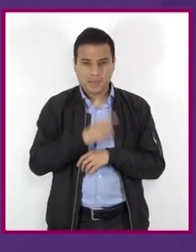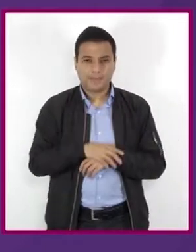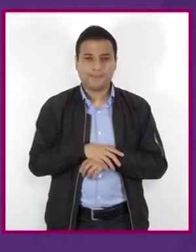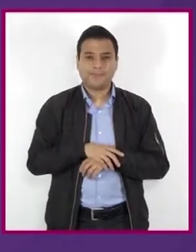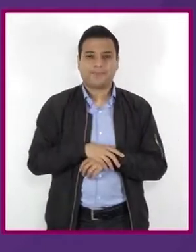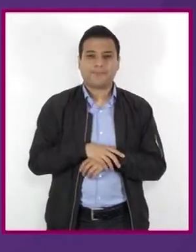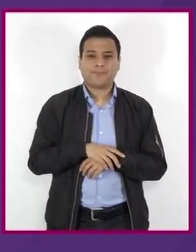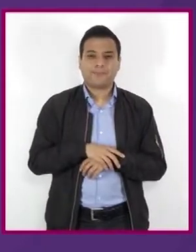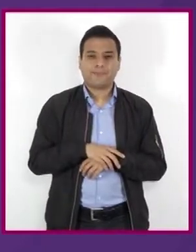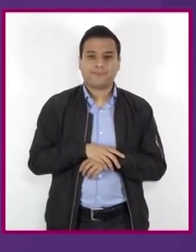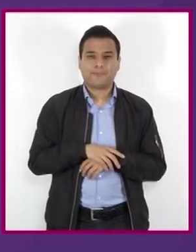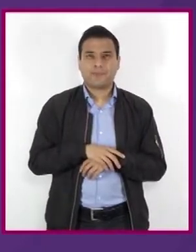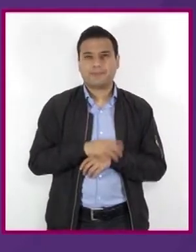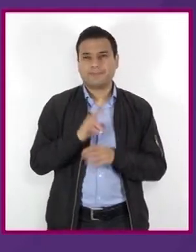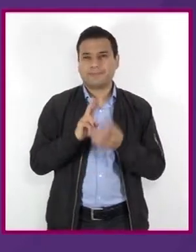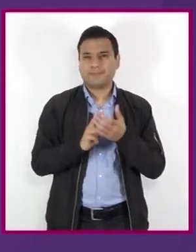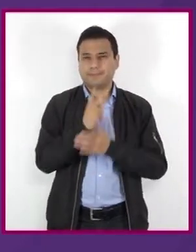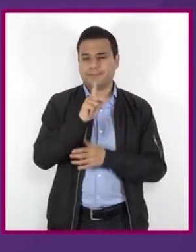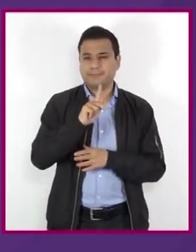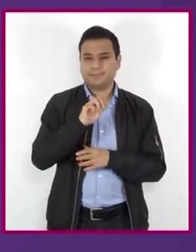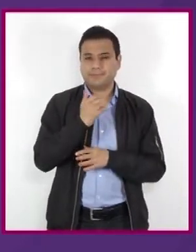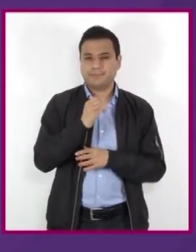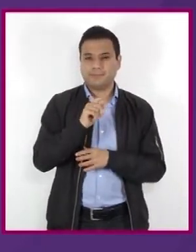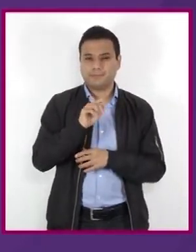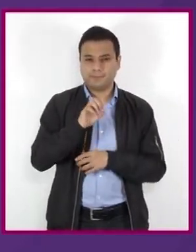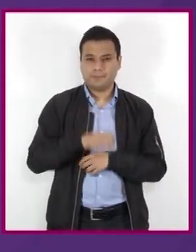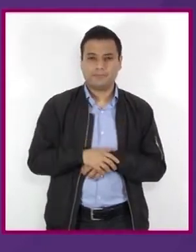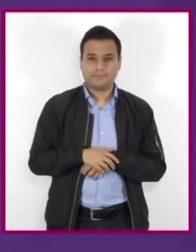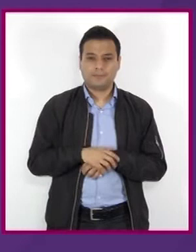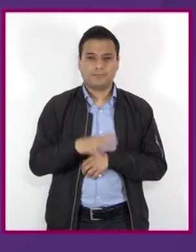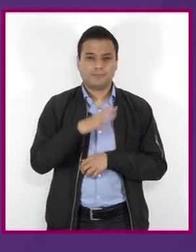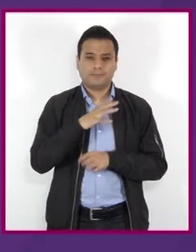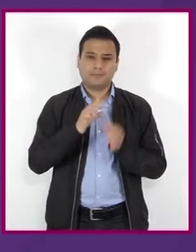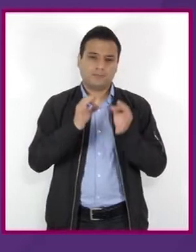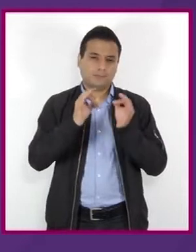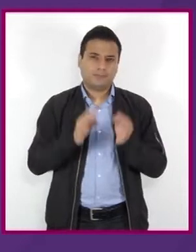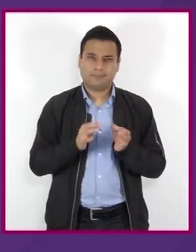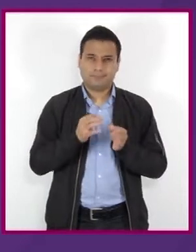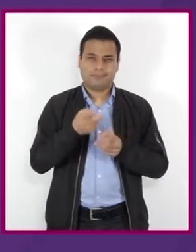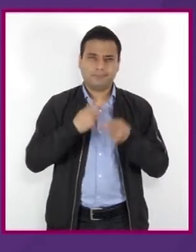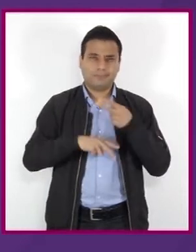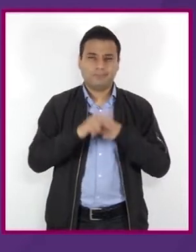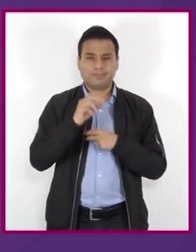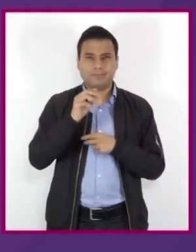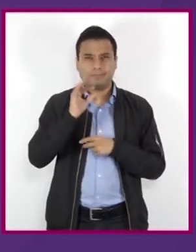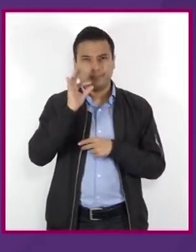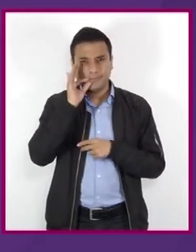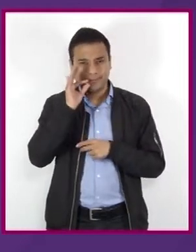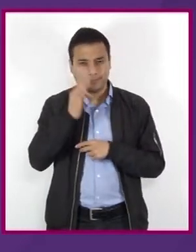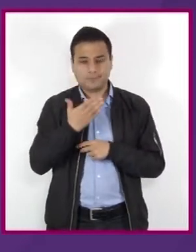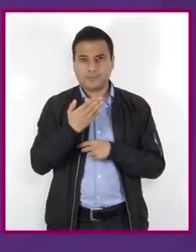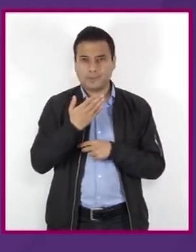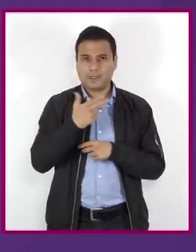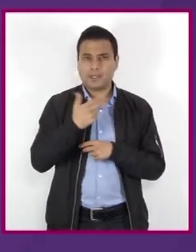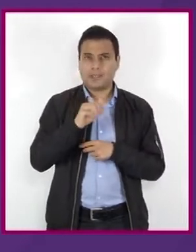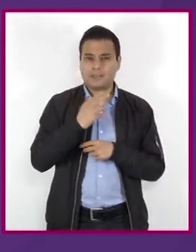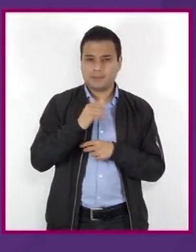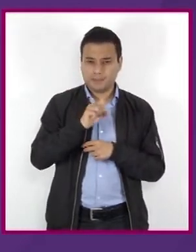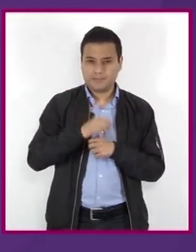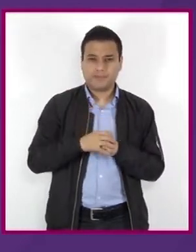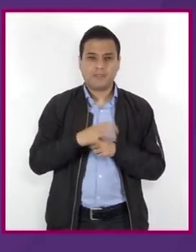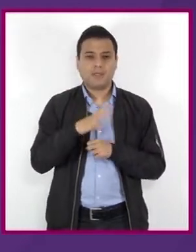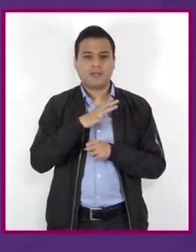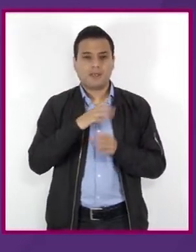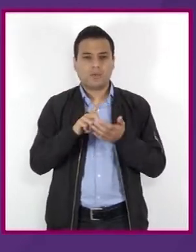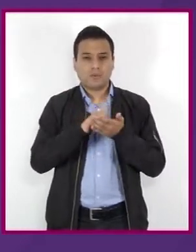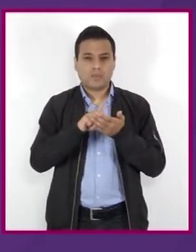peyote. Derivados del cannabis, achis y marihuana. Drogas de síntesis, éxtasis,